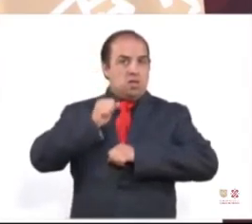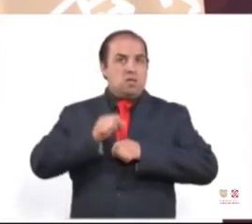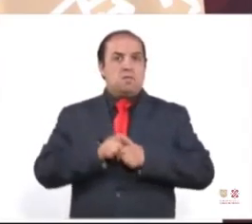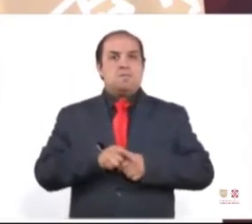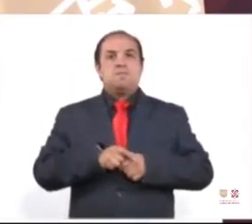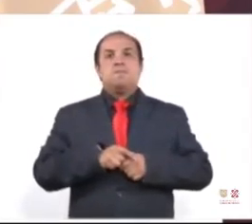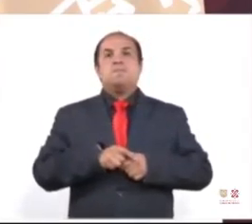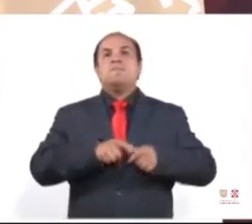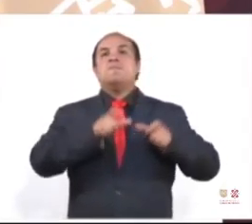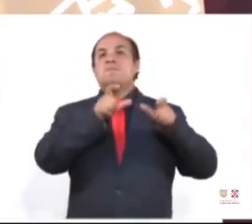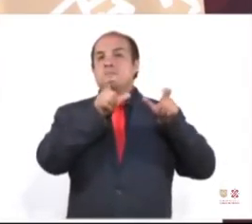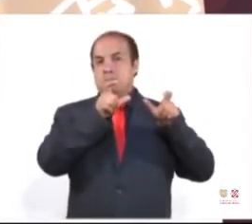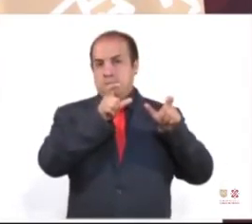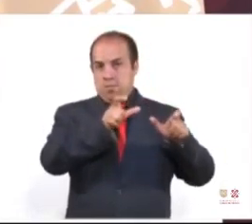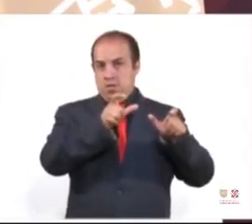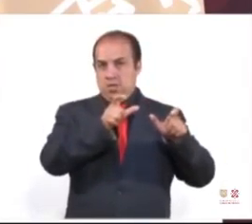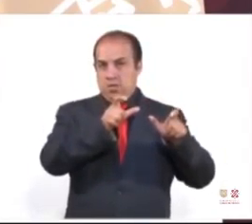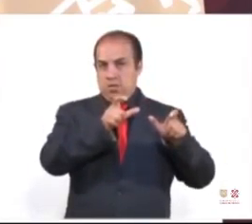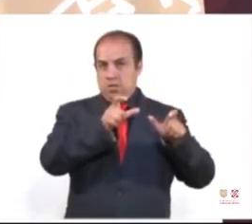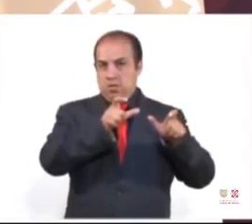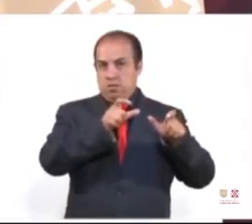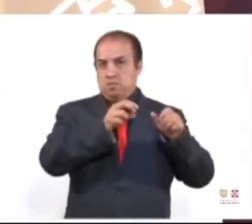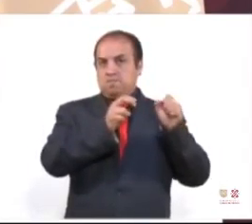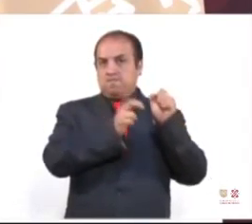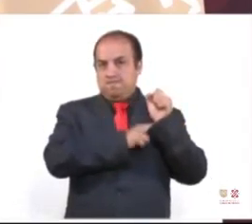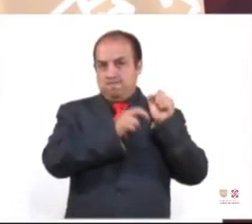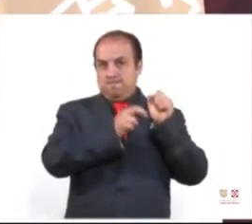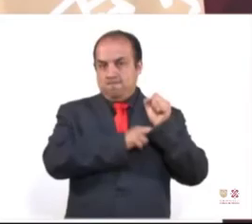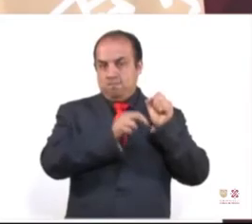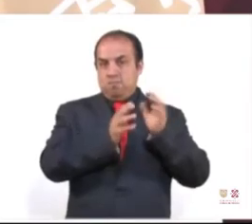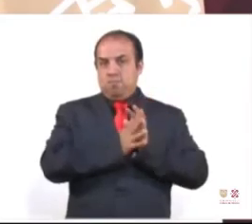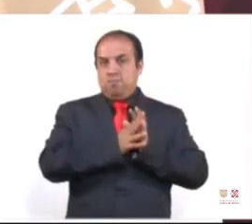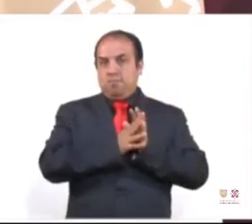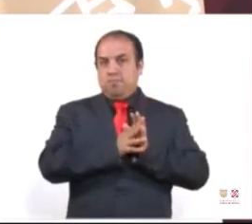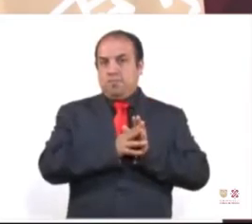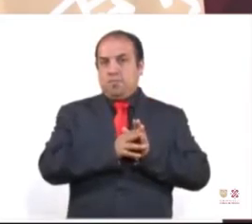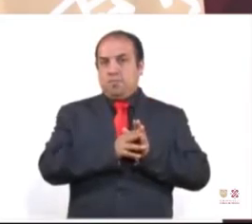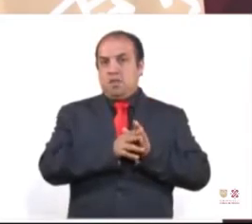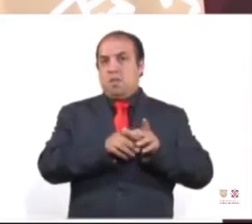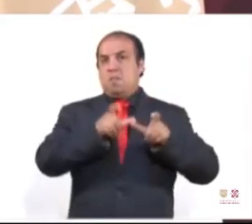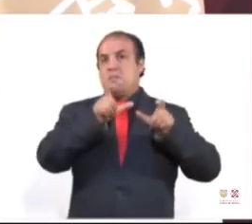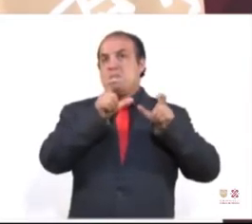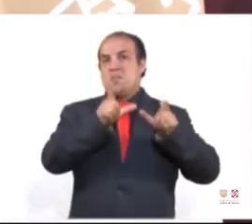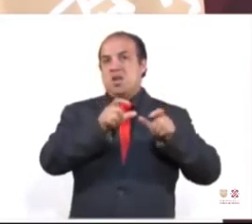y tratando de tapar un feminicidio.